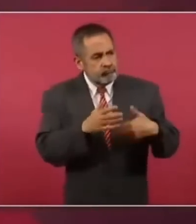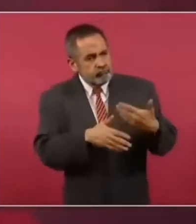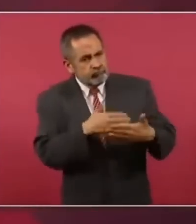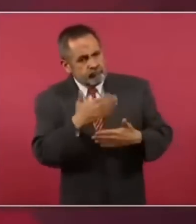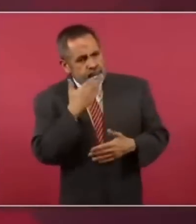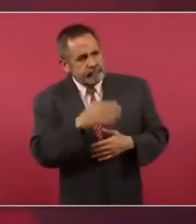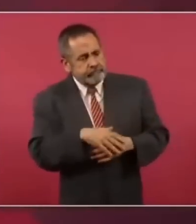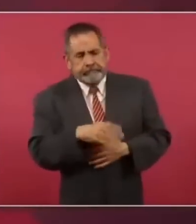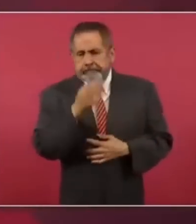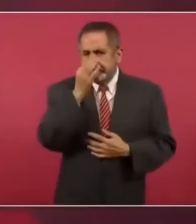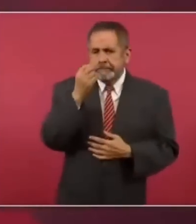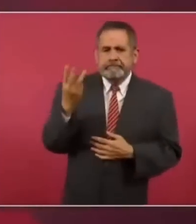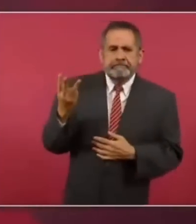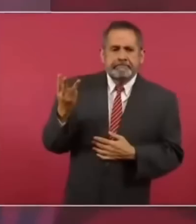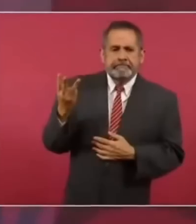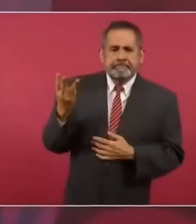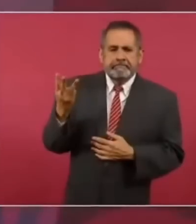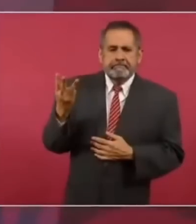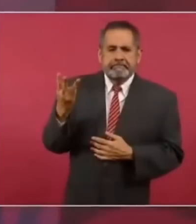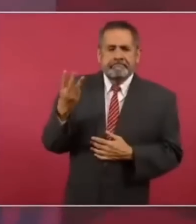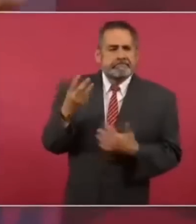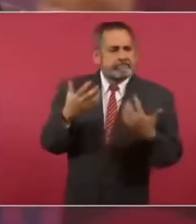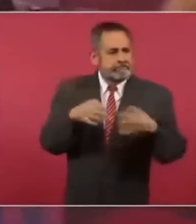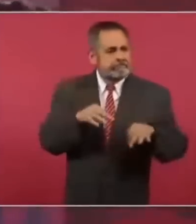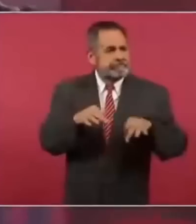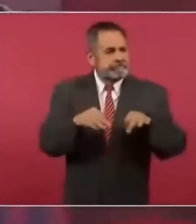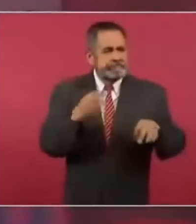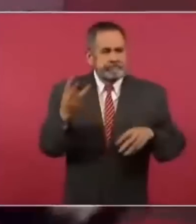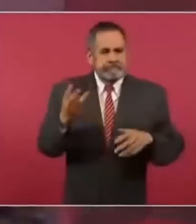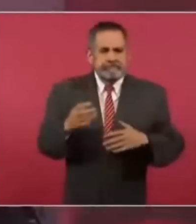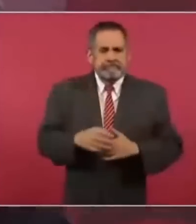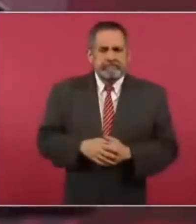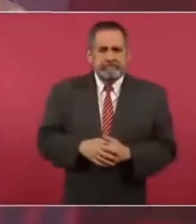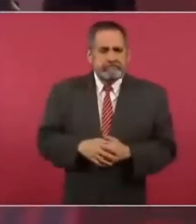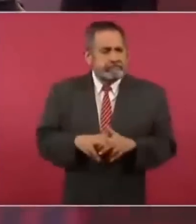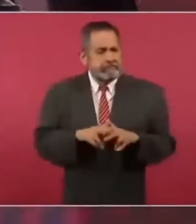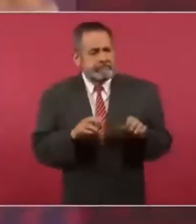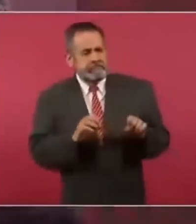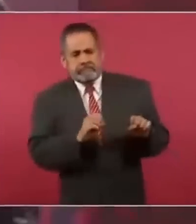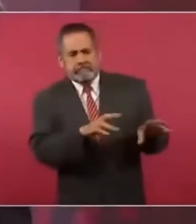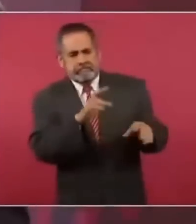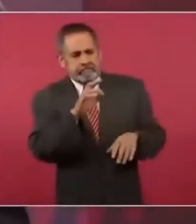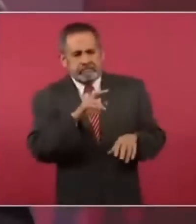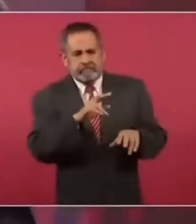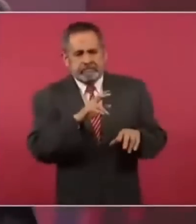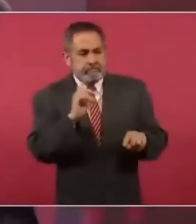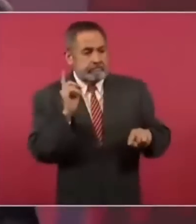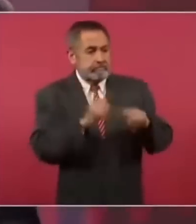tres y no los hemos tocado ni los vamos a tocar